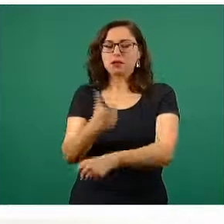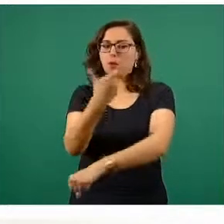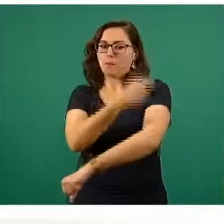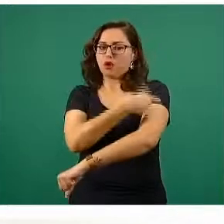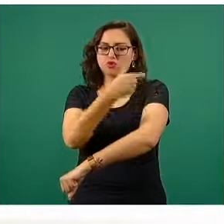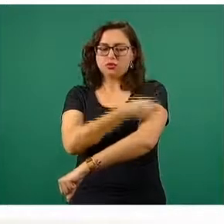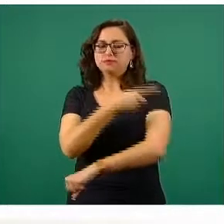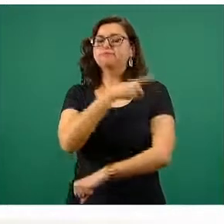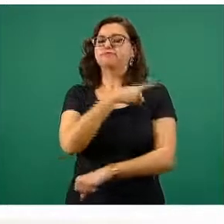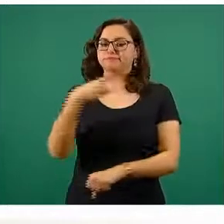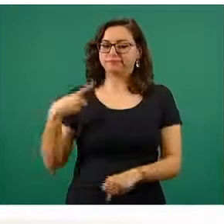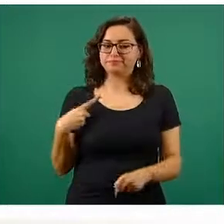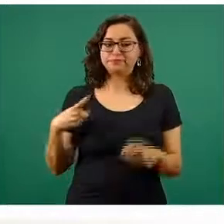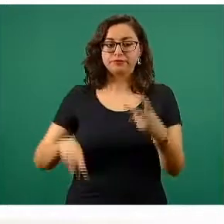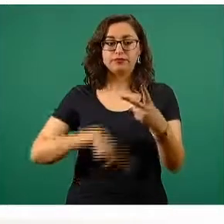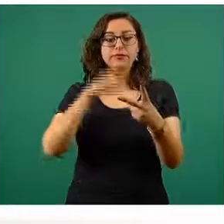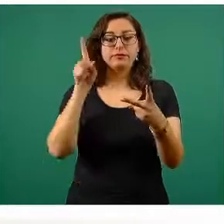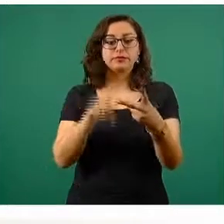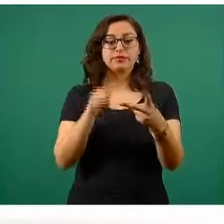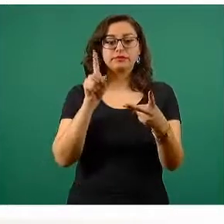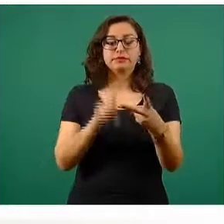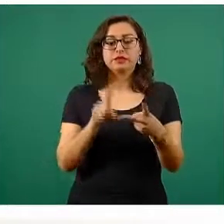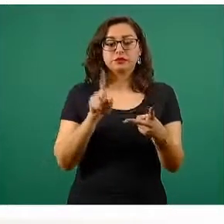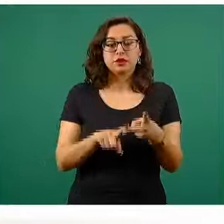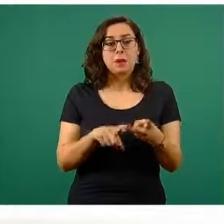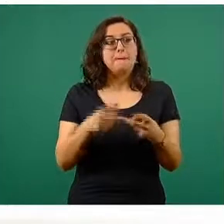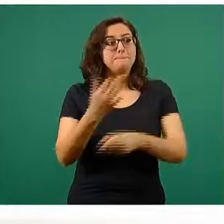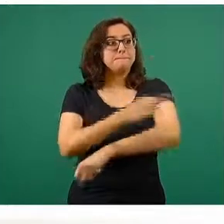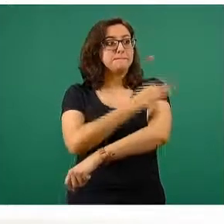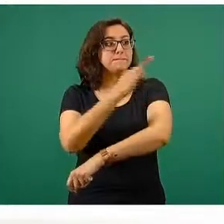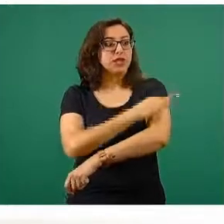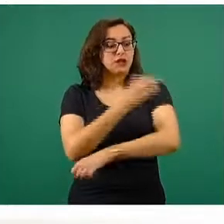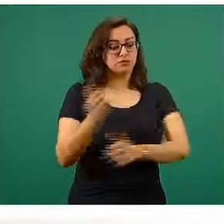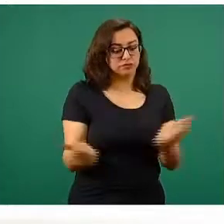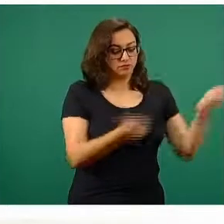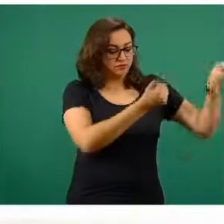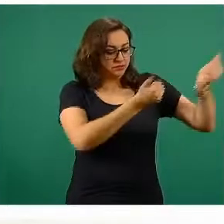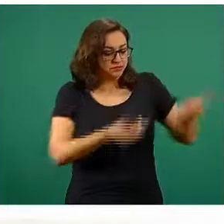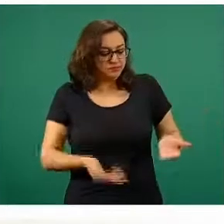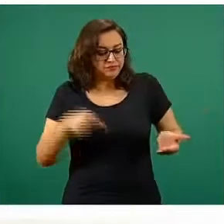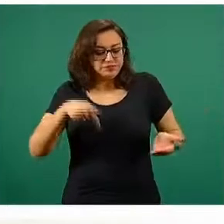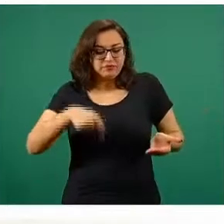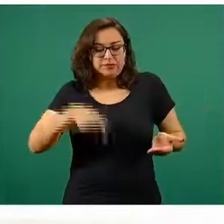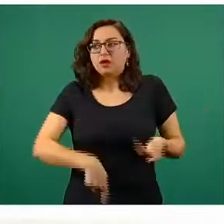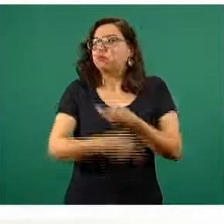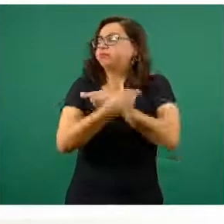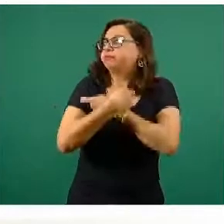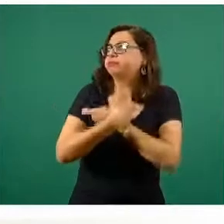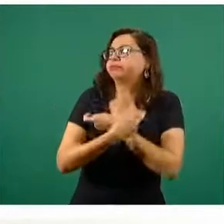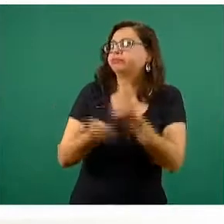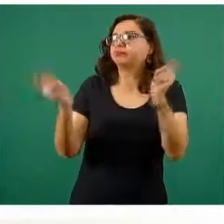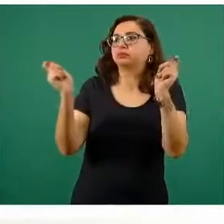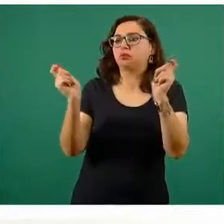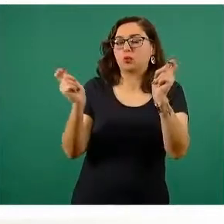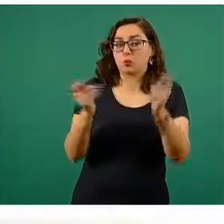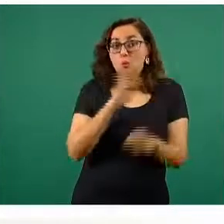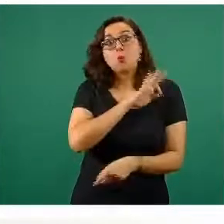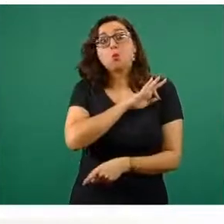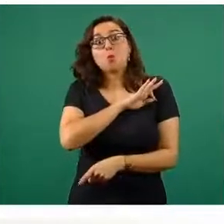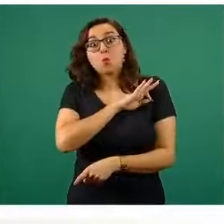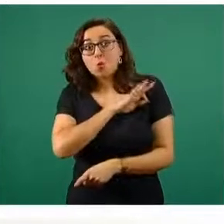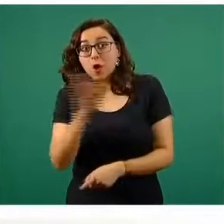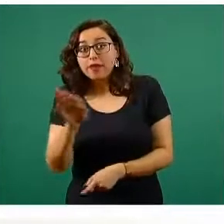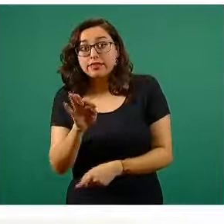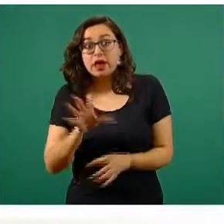segundo, el segundo criterio, la capacidad de cobertura, que podamos entregarle a los municipios la